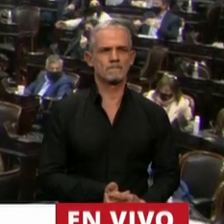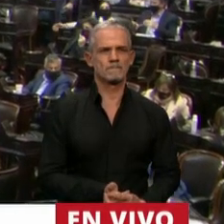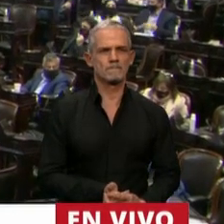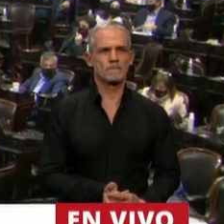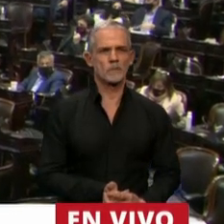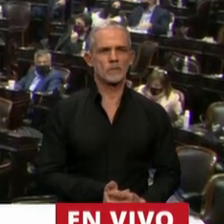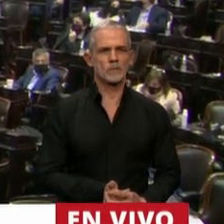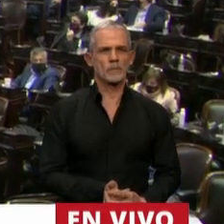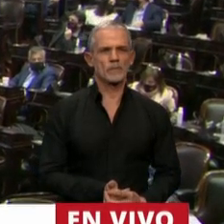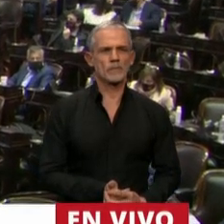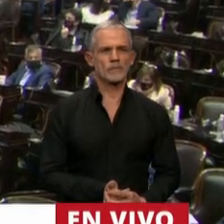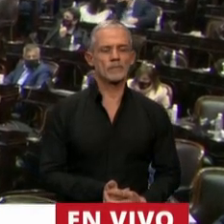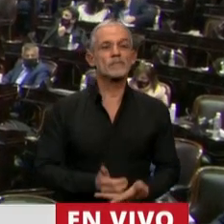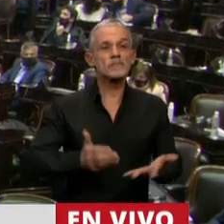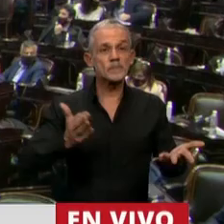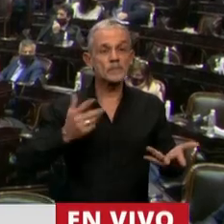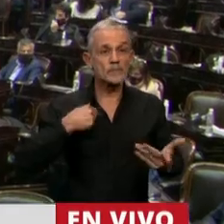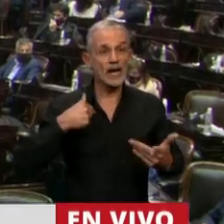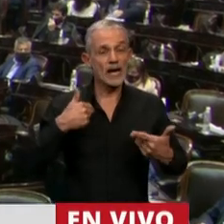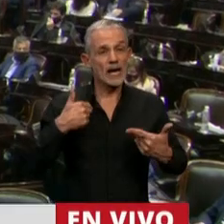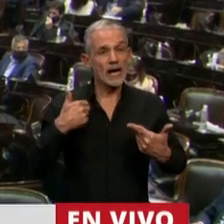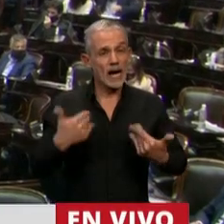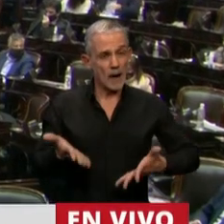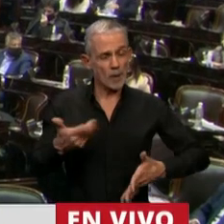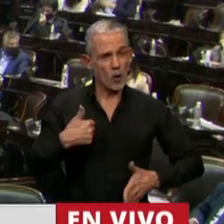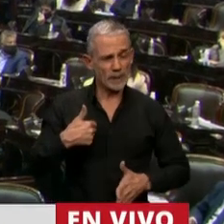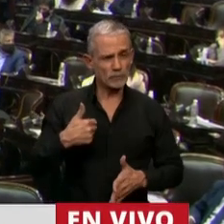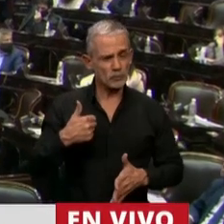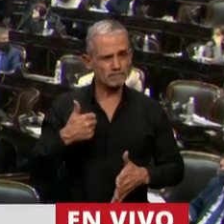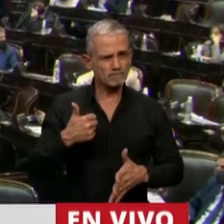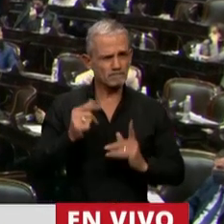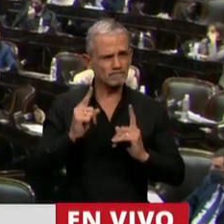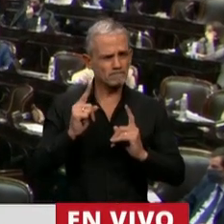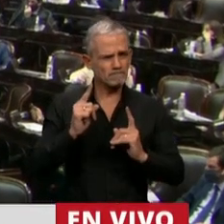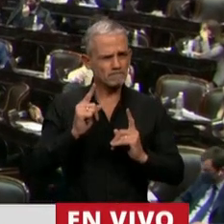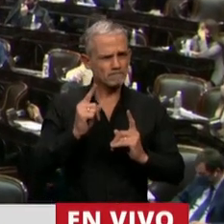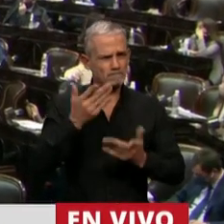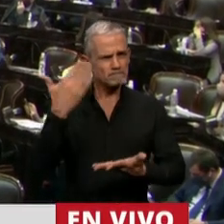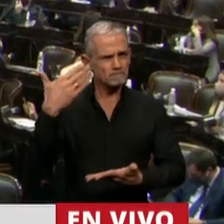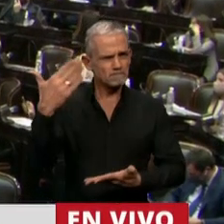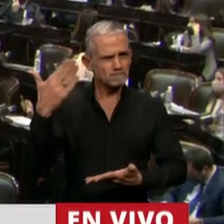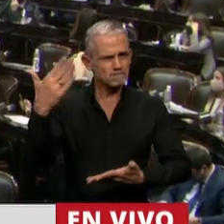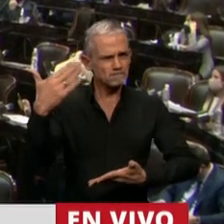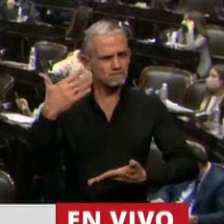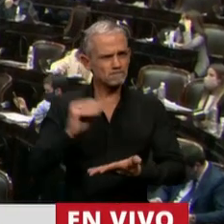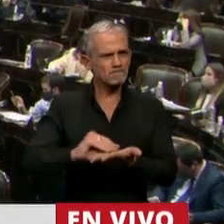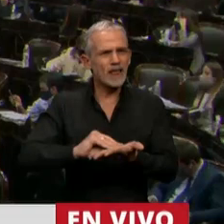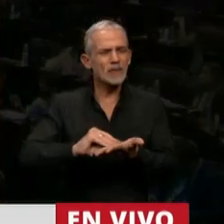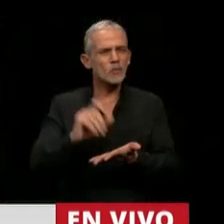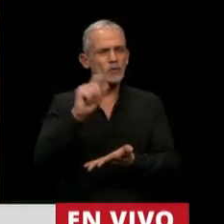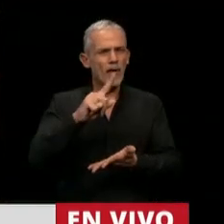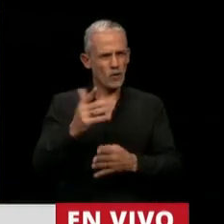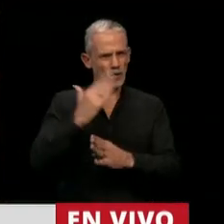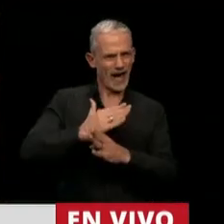Bueno, aprovecho y retomo un poco las palabras del diputado